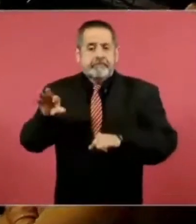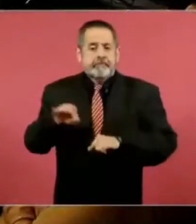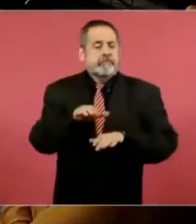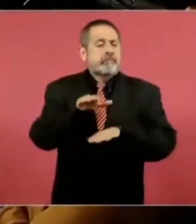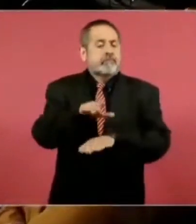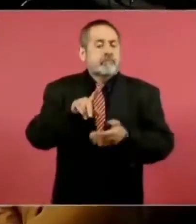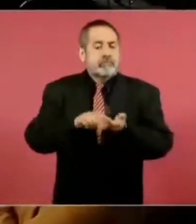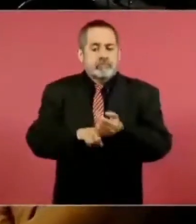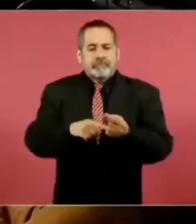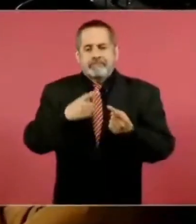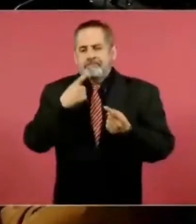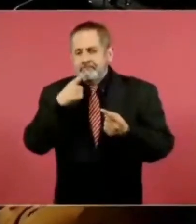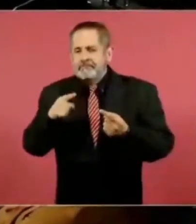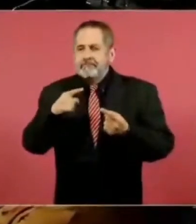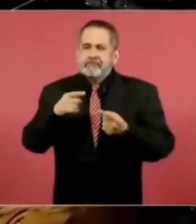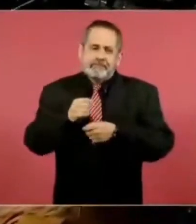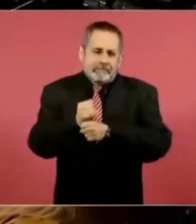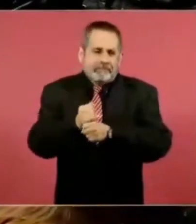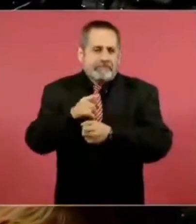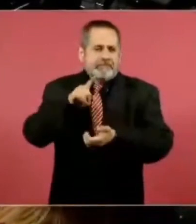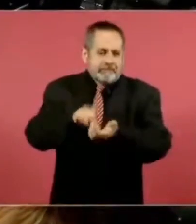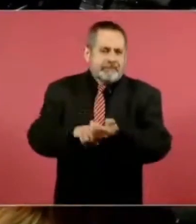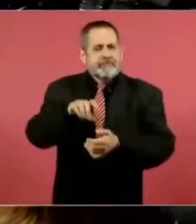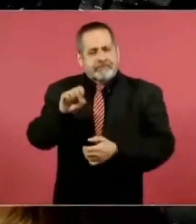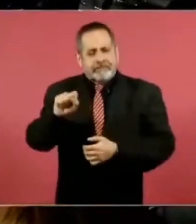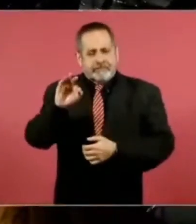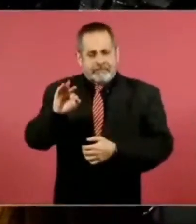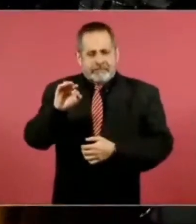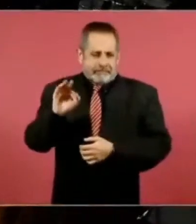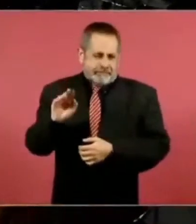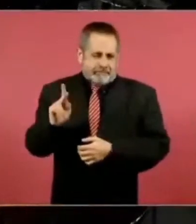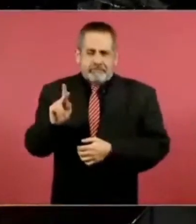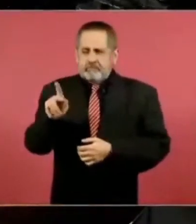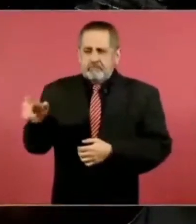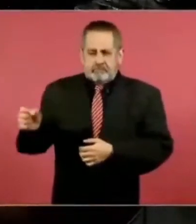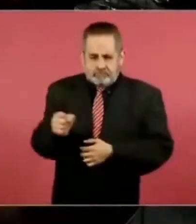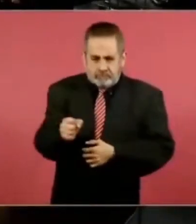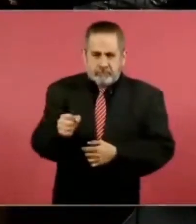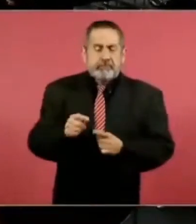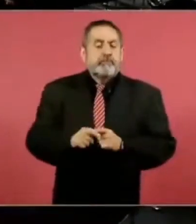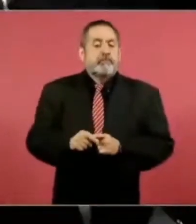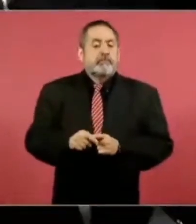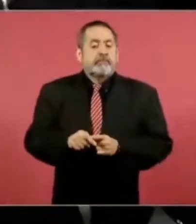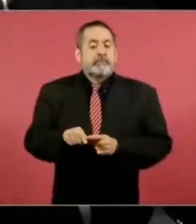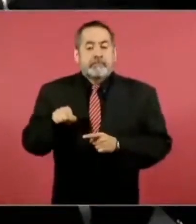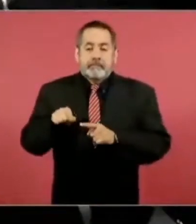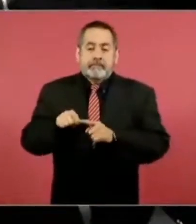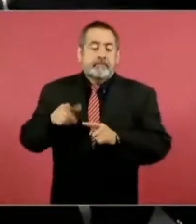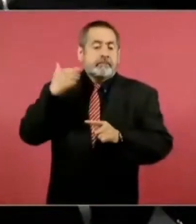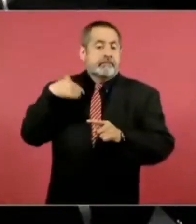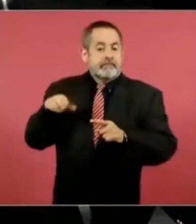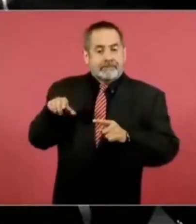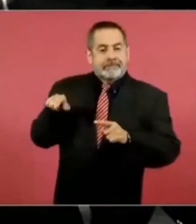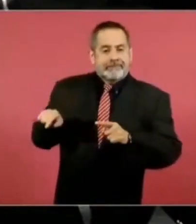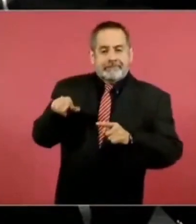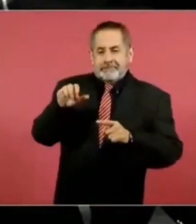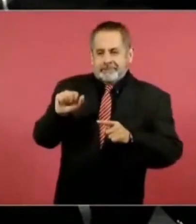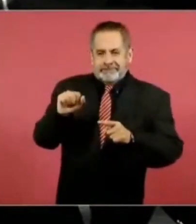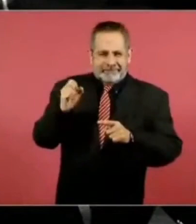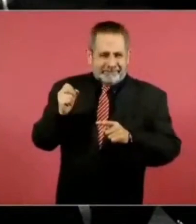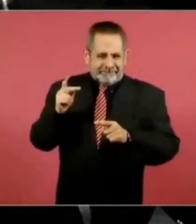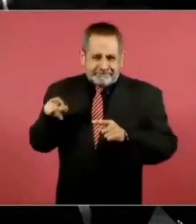denuncias e investigaciones de la Secretaría de la Función Pública, luego de dejar la Secretaría de la Contraloría durante la administración del